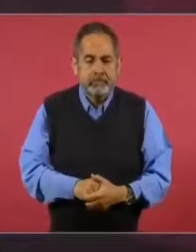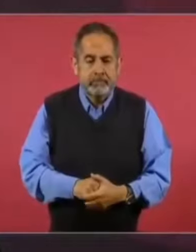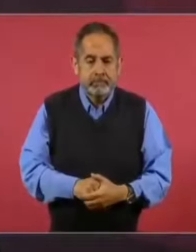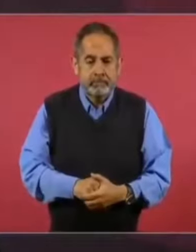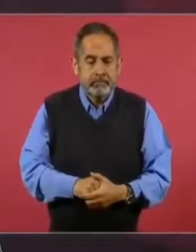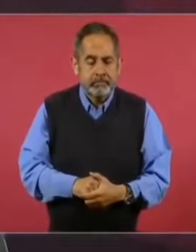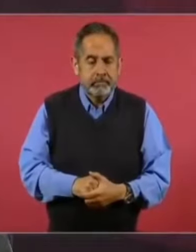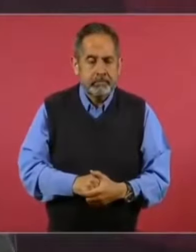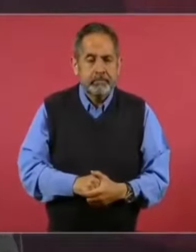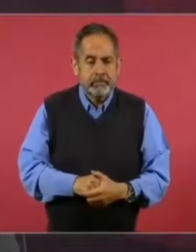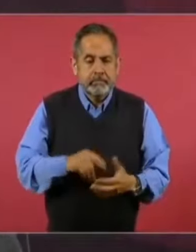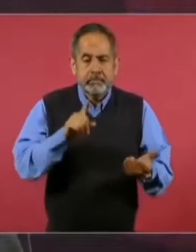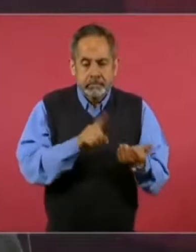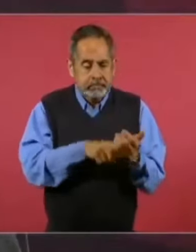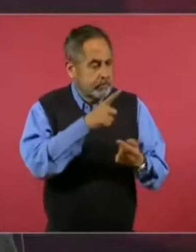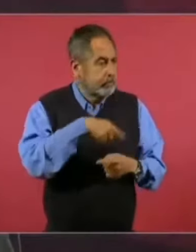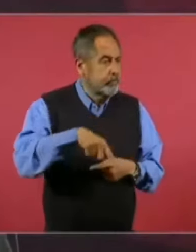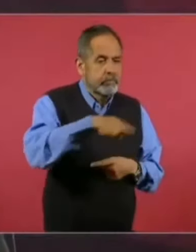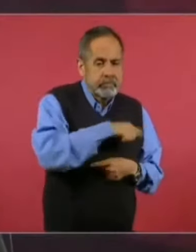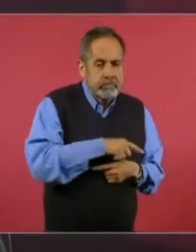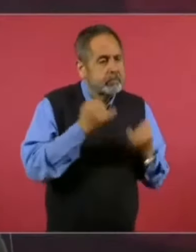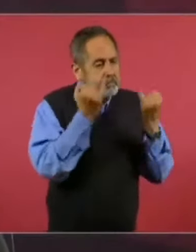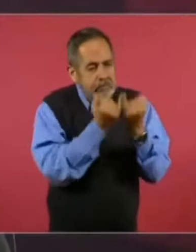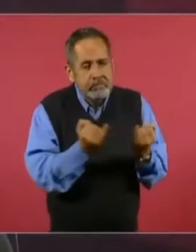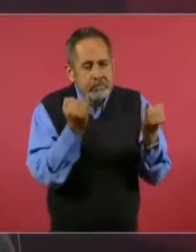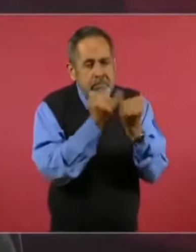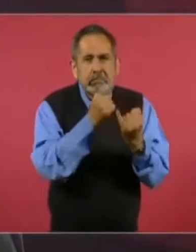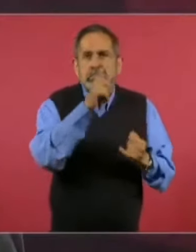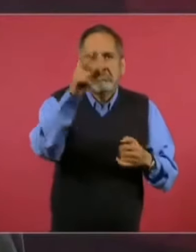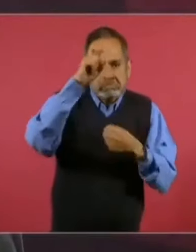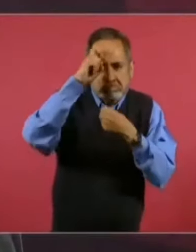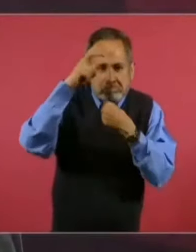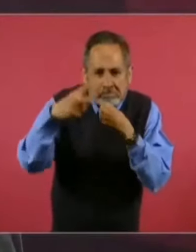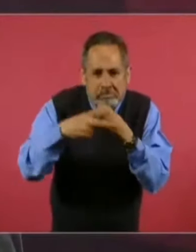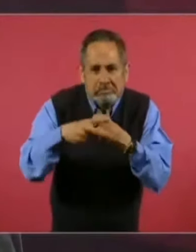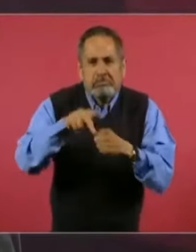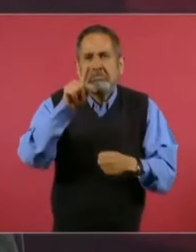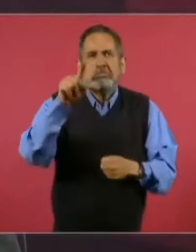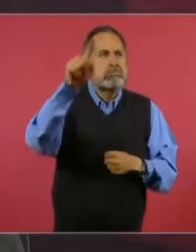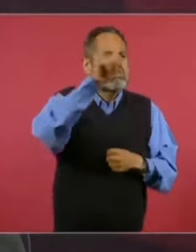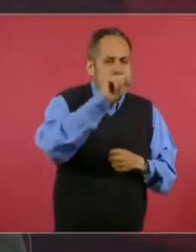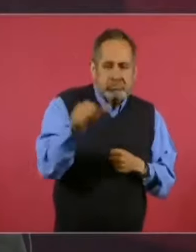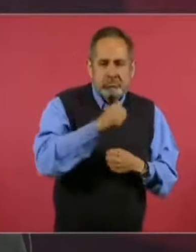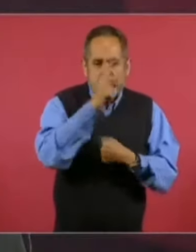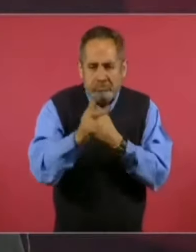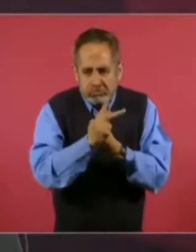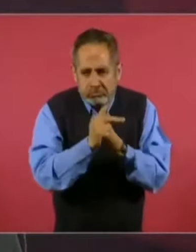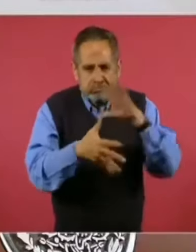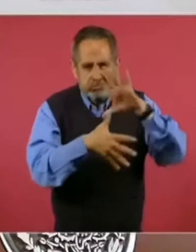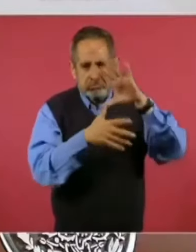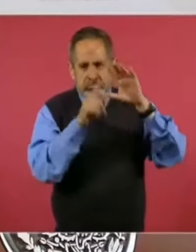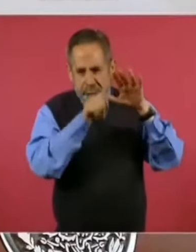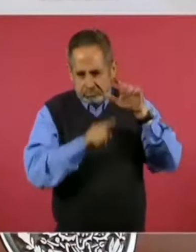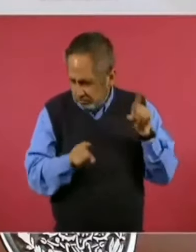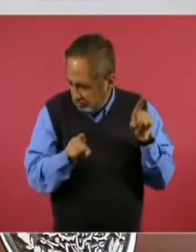Están haciendo lo mismo en Europa, en otros países de América,